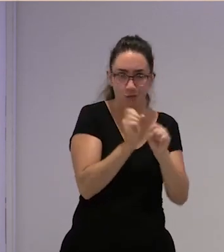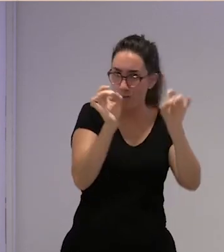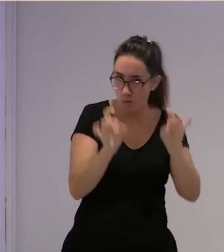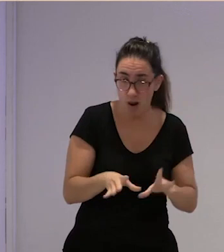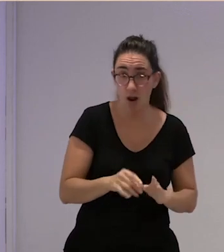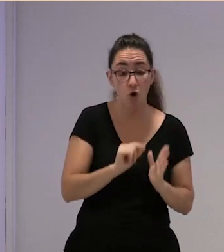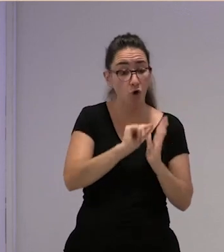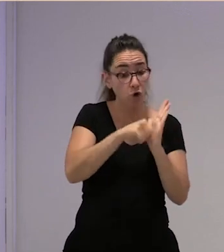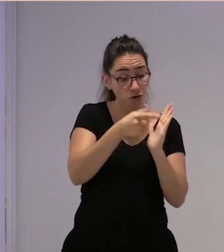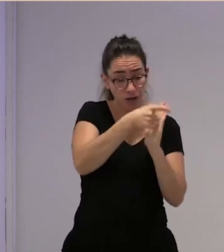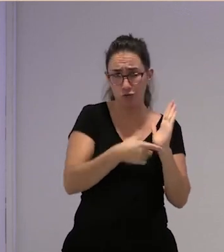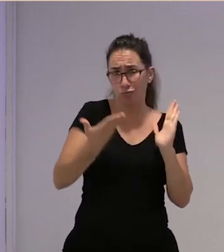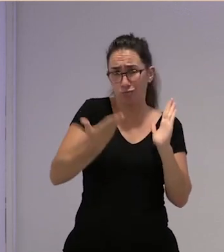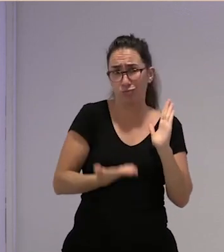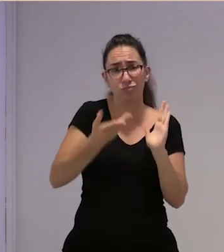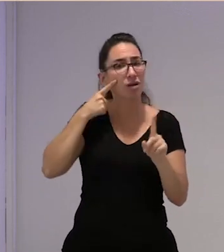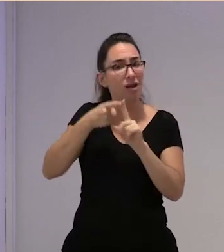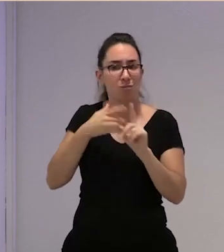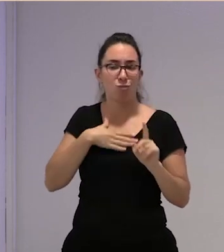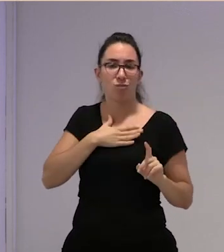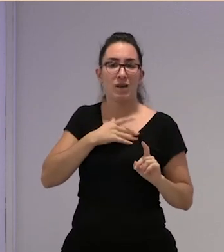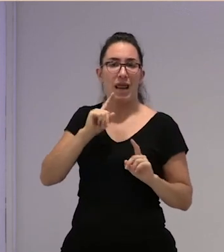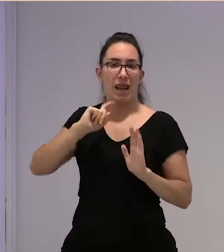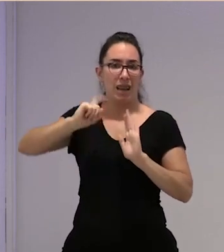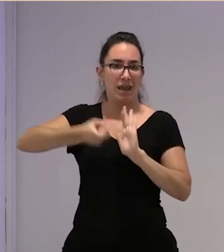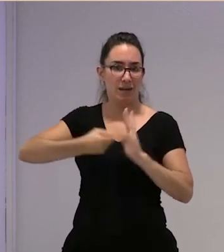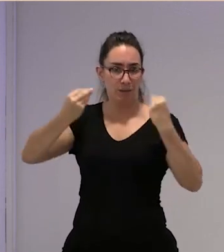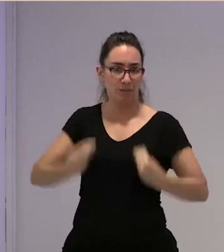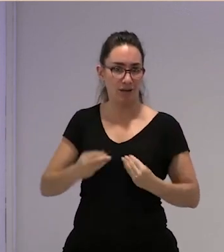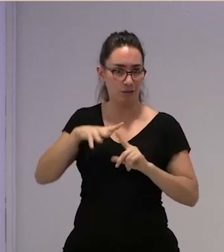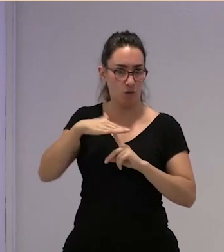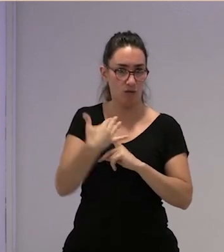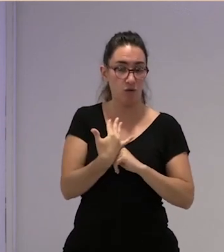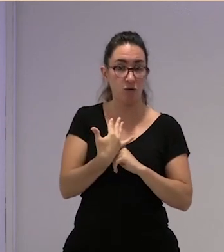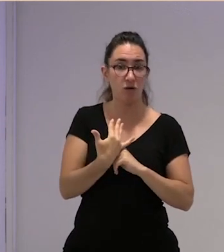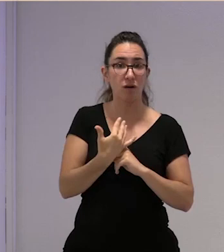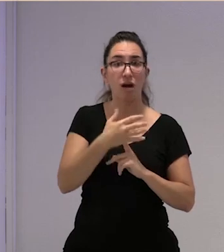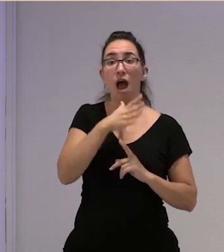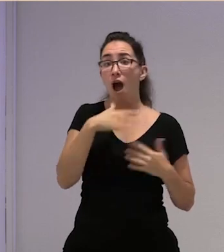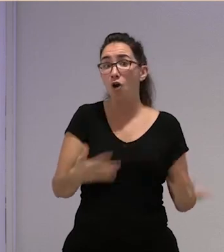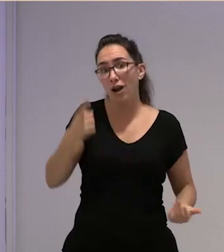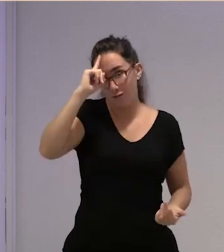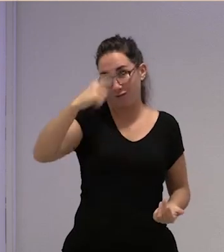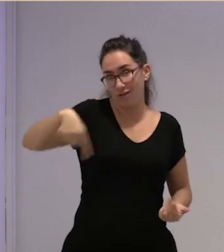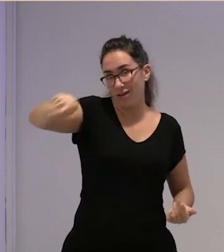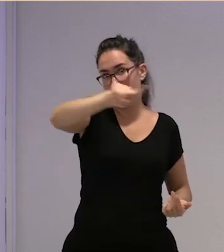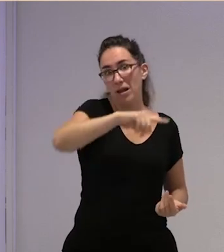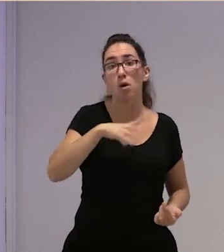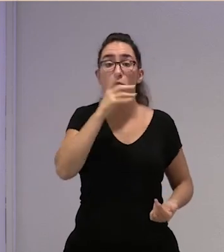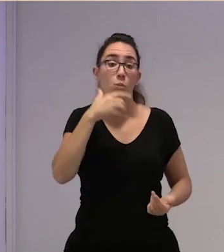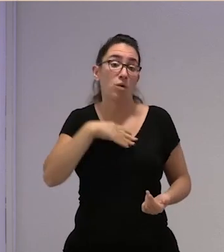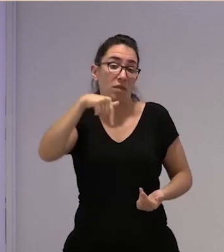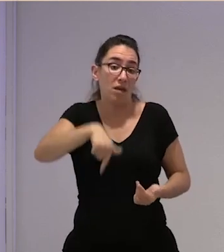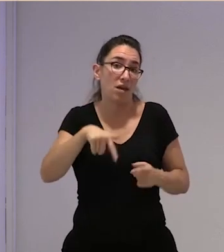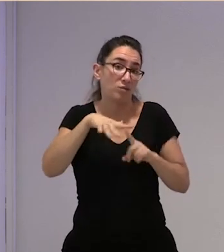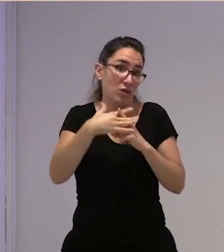es fundamental para que tú puedas conseguir tu regularización a ver quién hoy en día yo no estoy aquí porque aquí a mejor funcionan las cosas